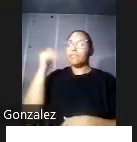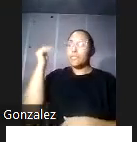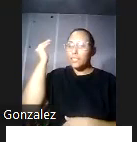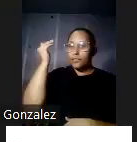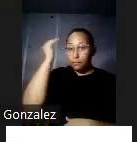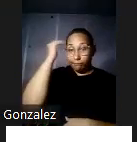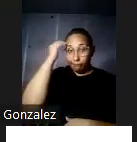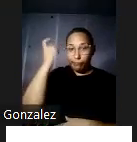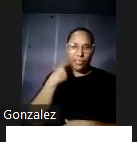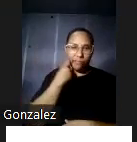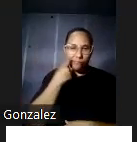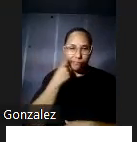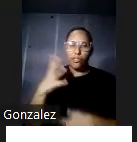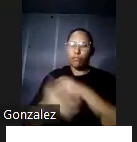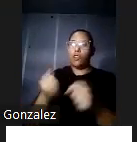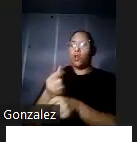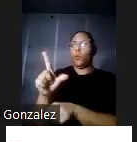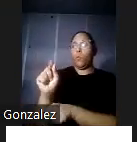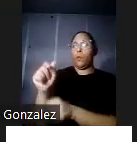principios del siglo XX en el condado.